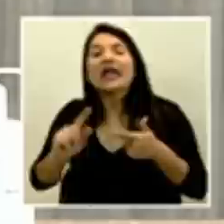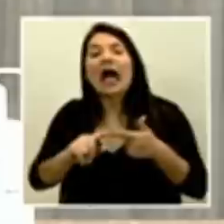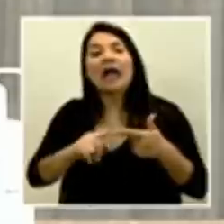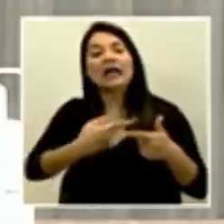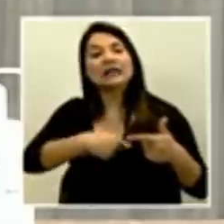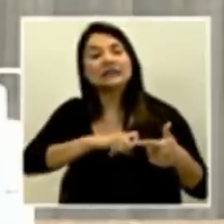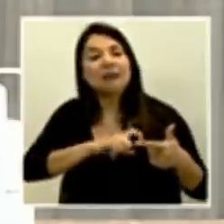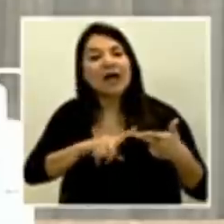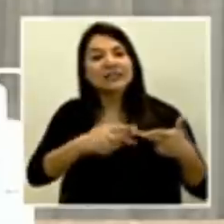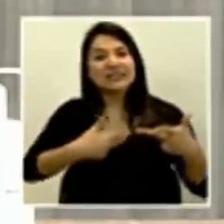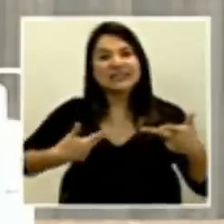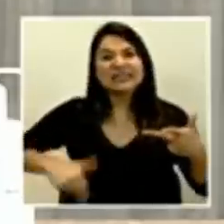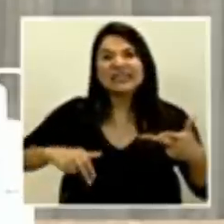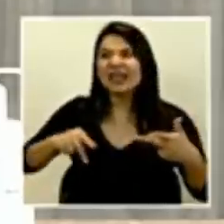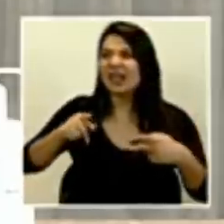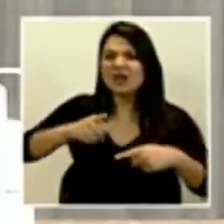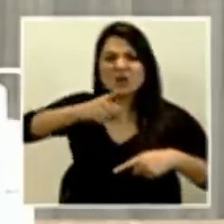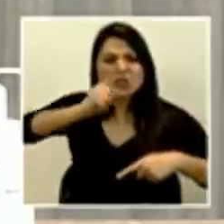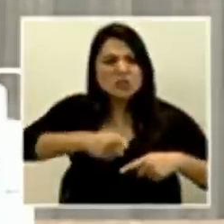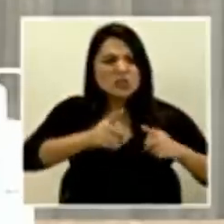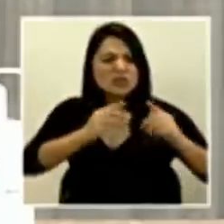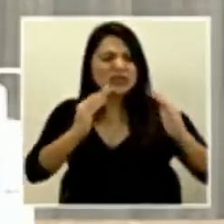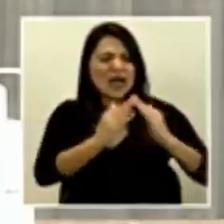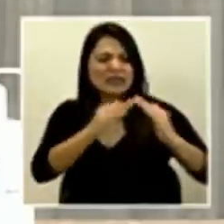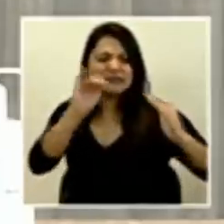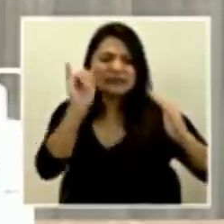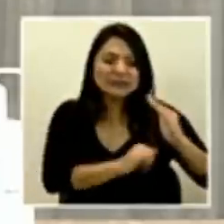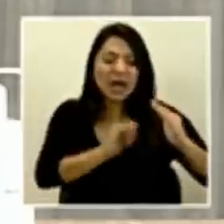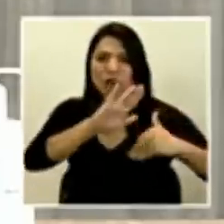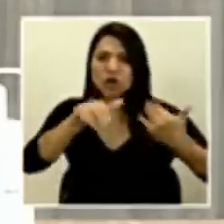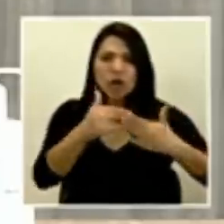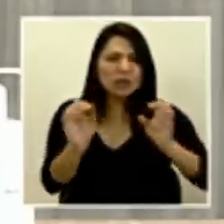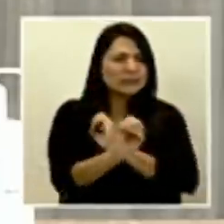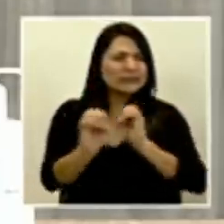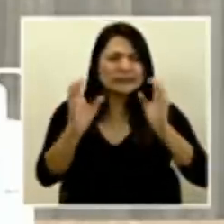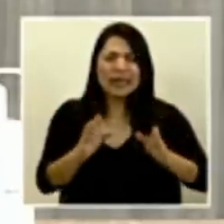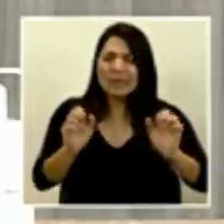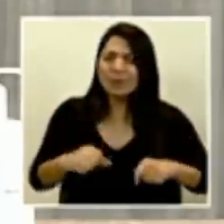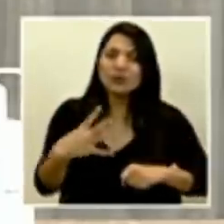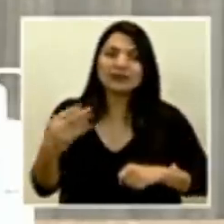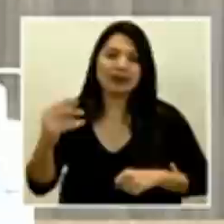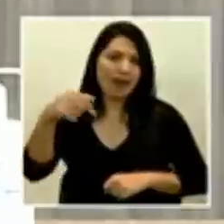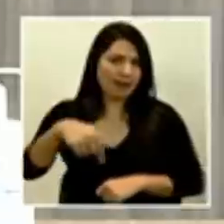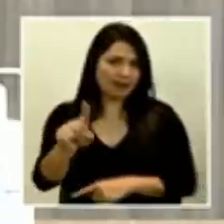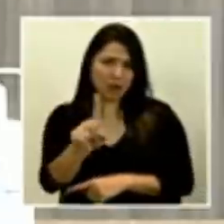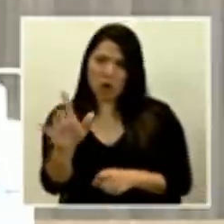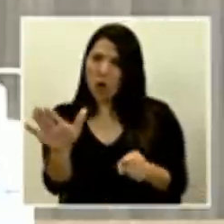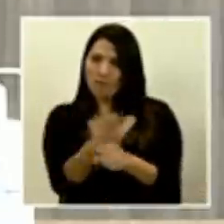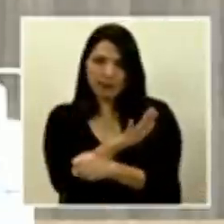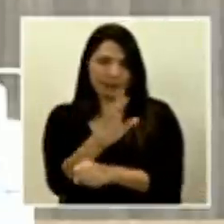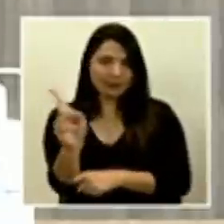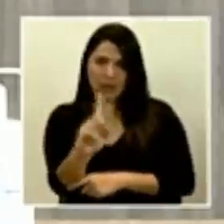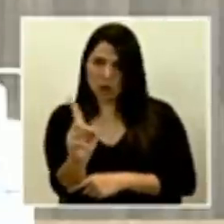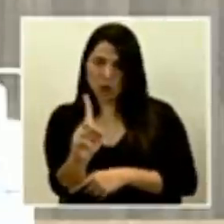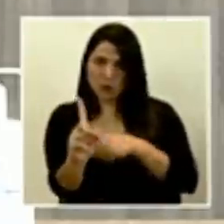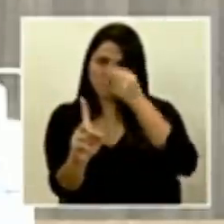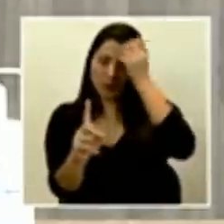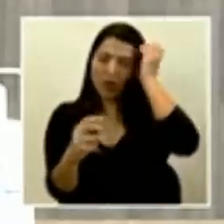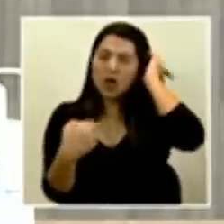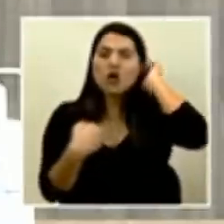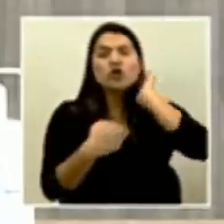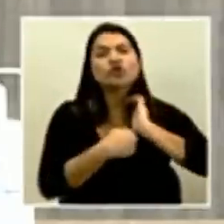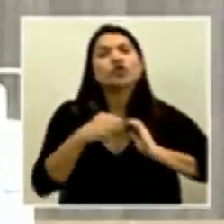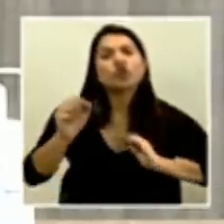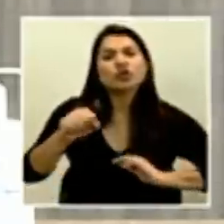Nosotros hemos mantenido ciertos niveles de restricción de actividades, pero hemos dejado no que todas las actividades, pero sí las más